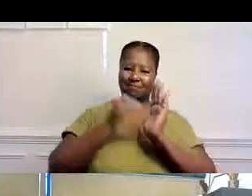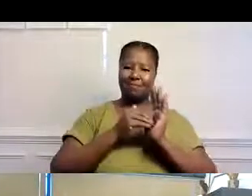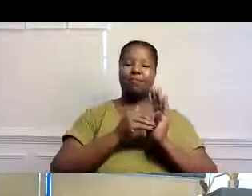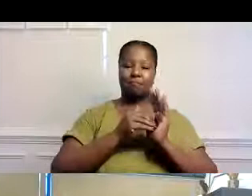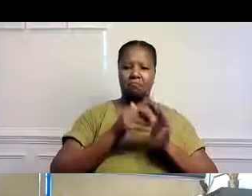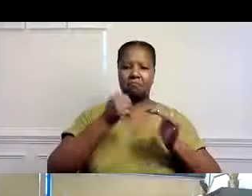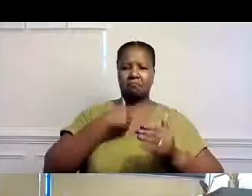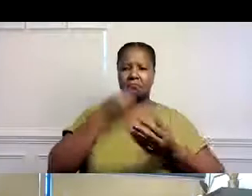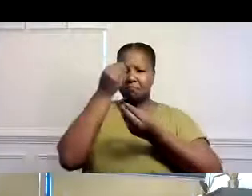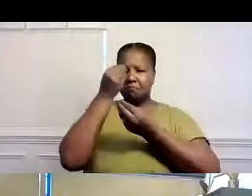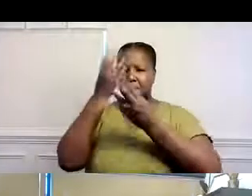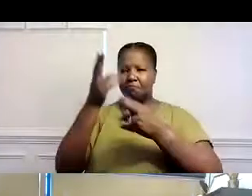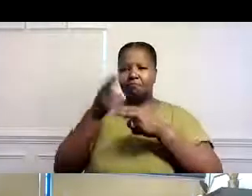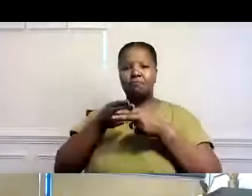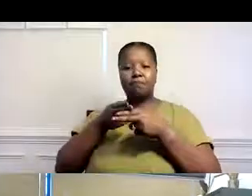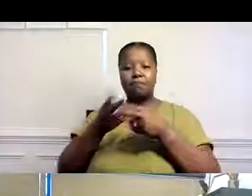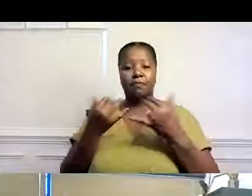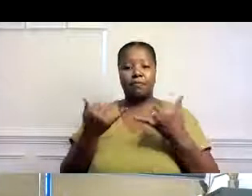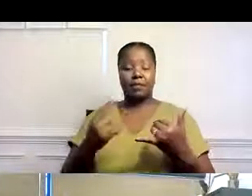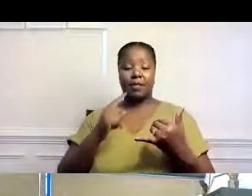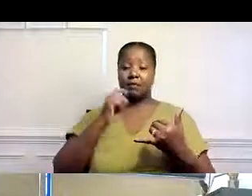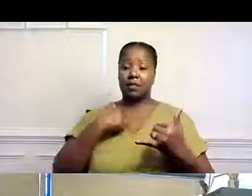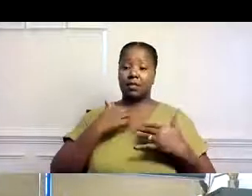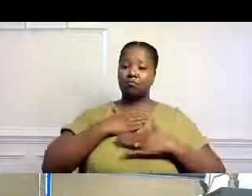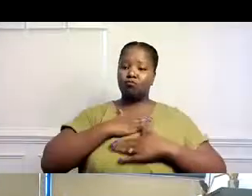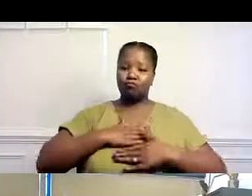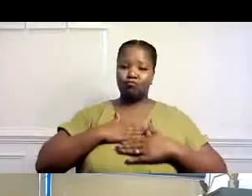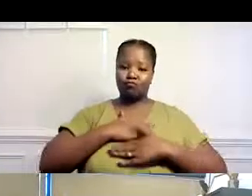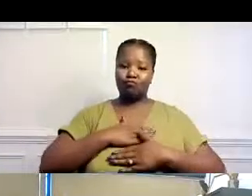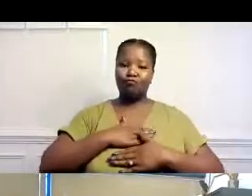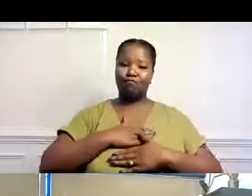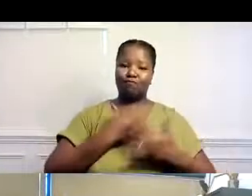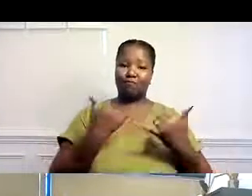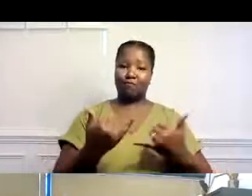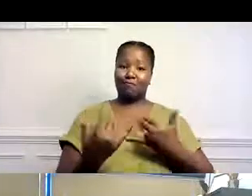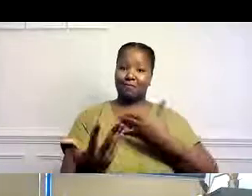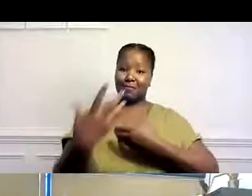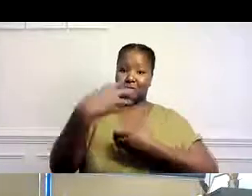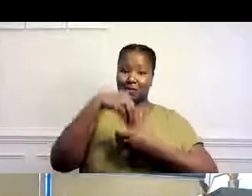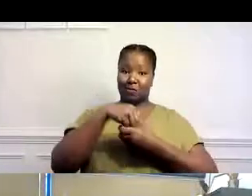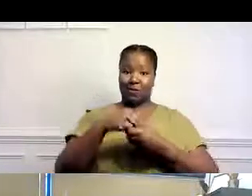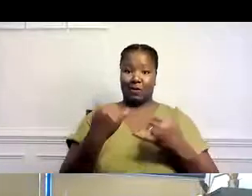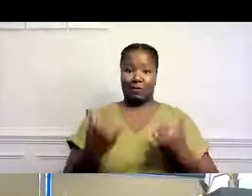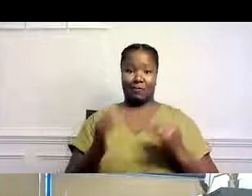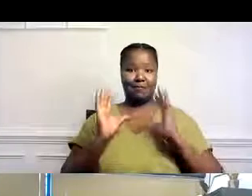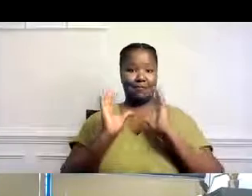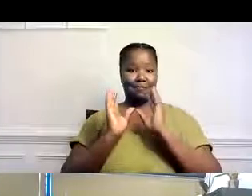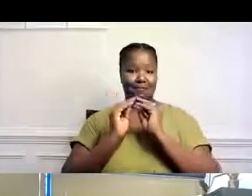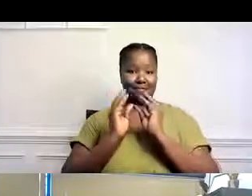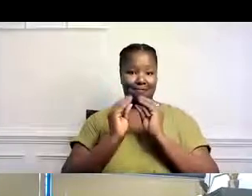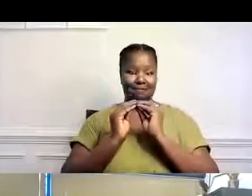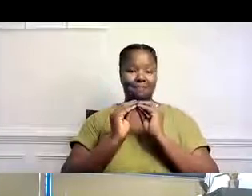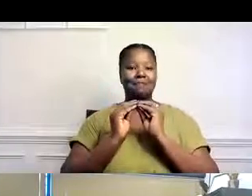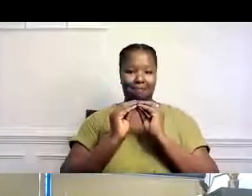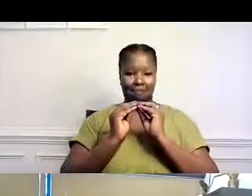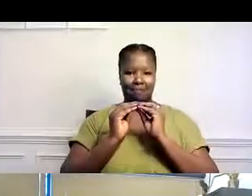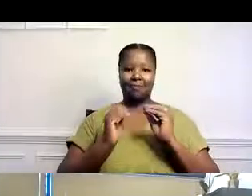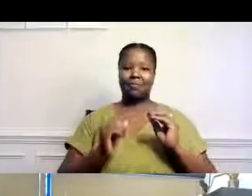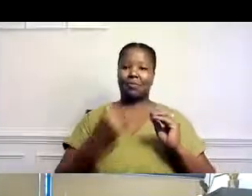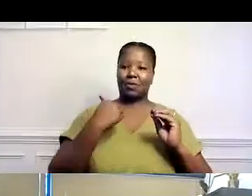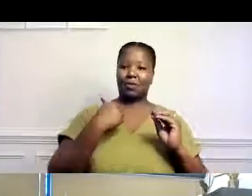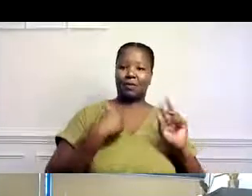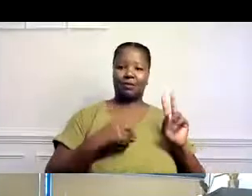estos programas de día. Y quiero mencionar, tomar esta oportunidad que estoy tan, tan complacida, tan feliz en poder